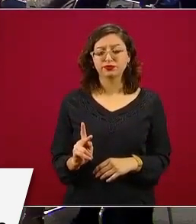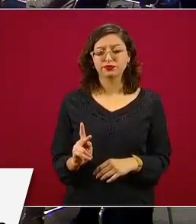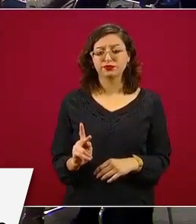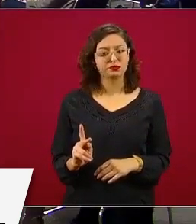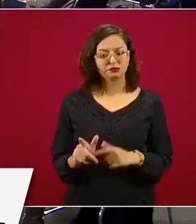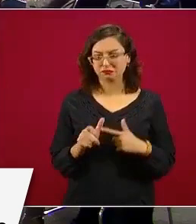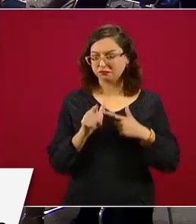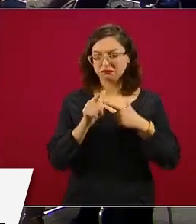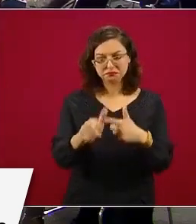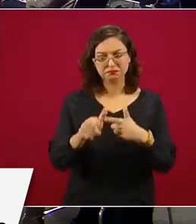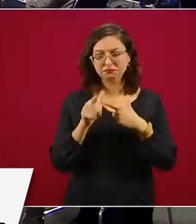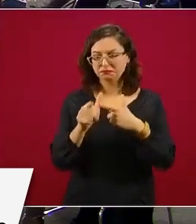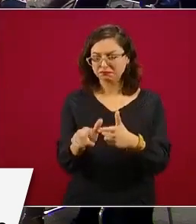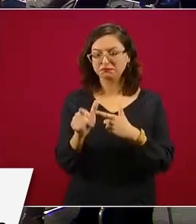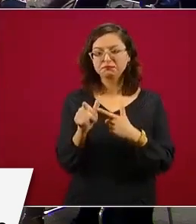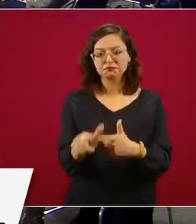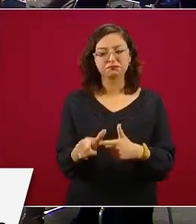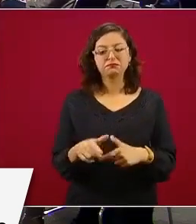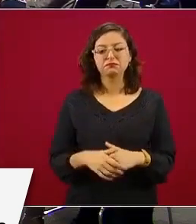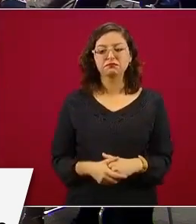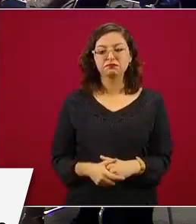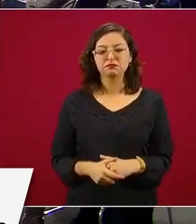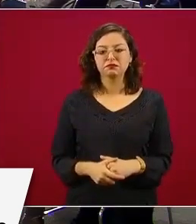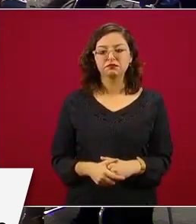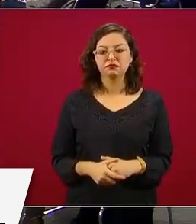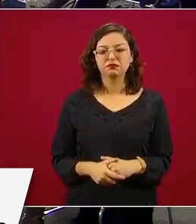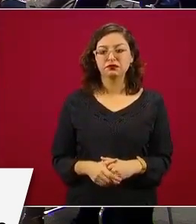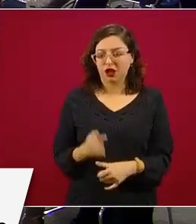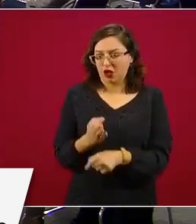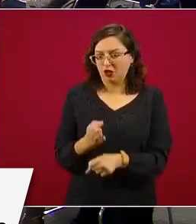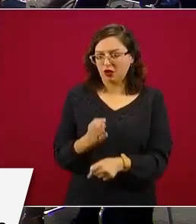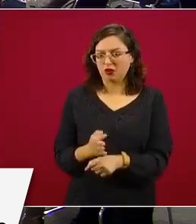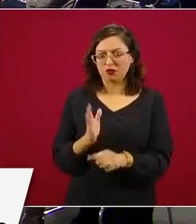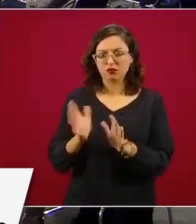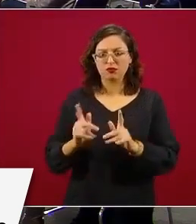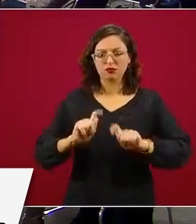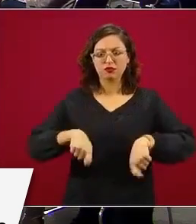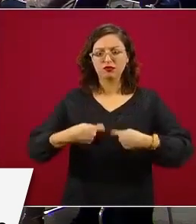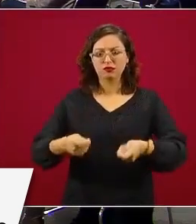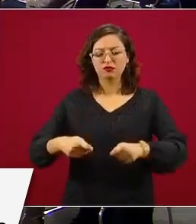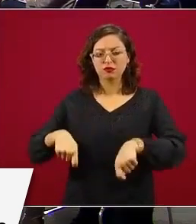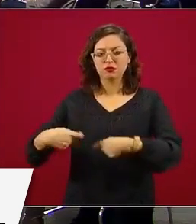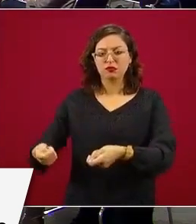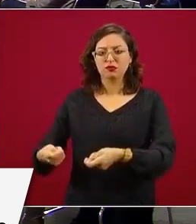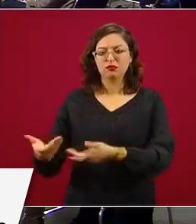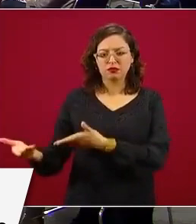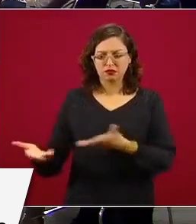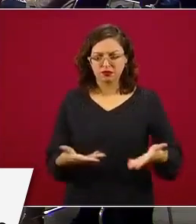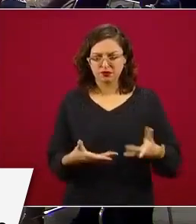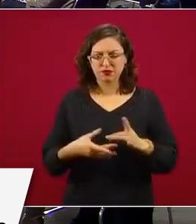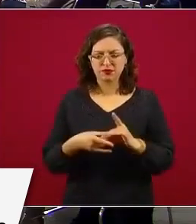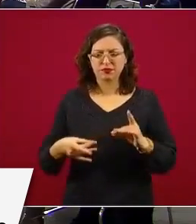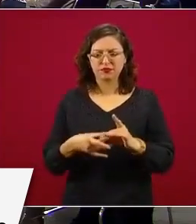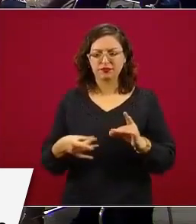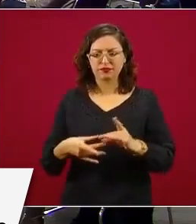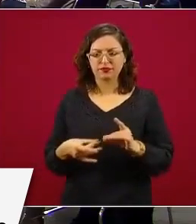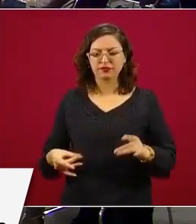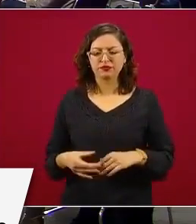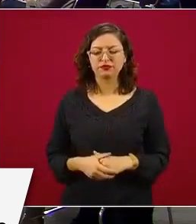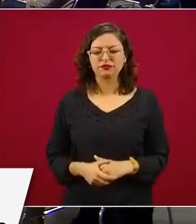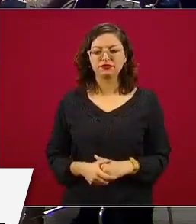se detiene este programa, están entregando ahora, ¿no? Estamos entregando ahora. ¿Por qué no lo explicas? O sea,